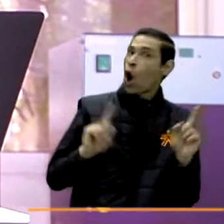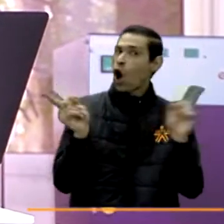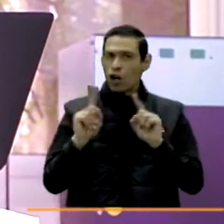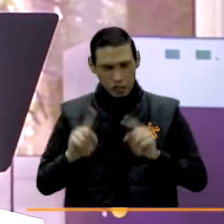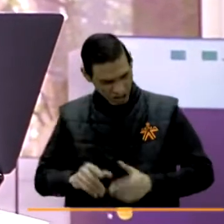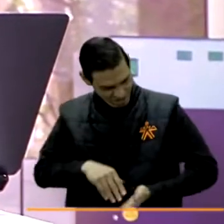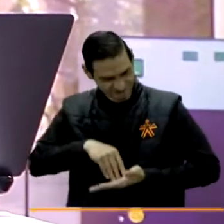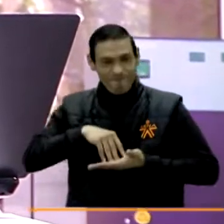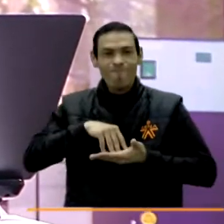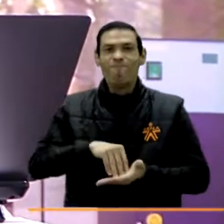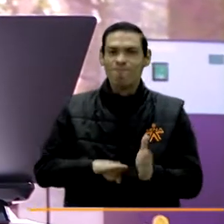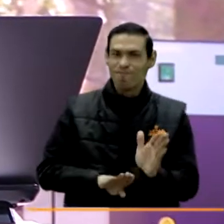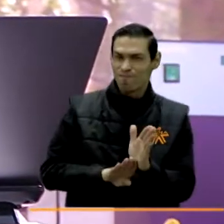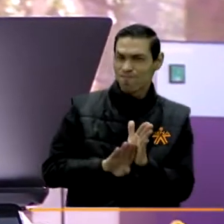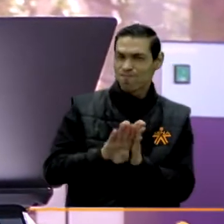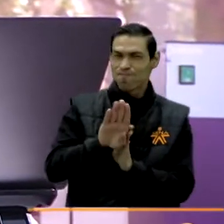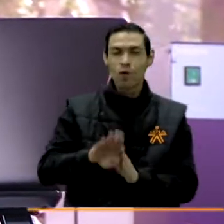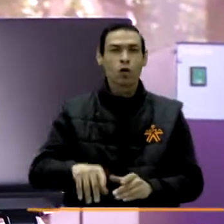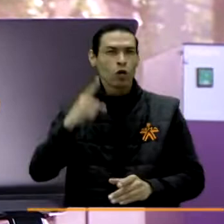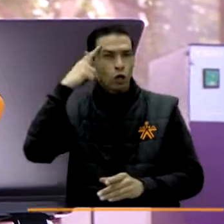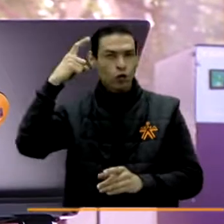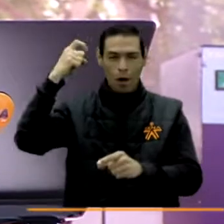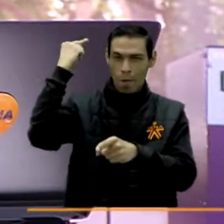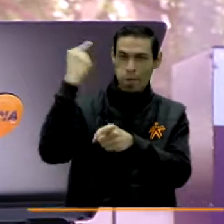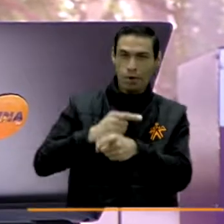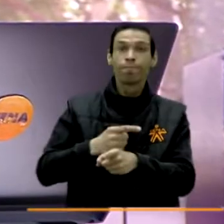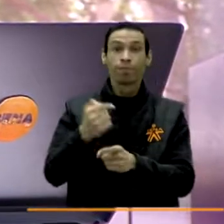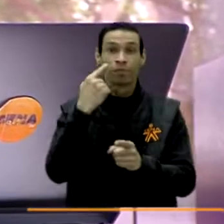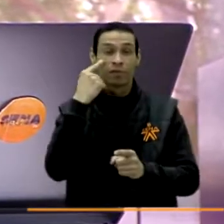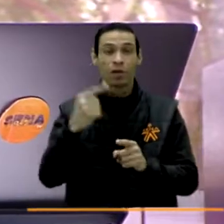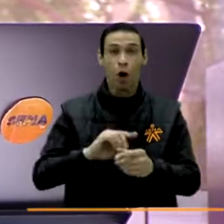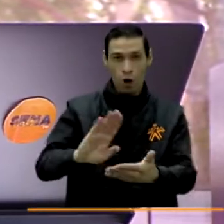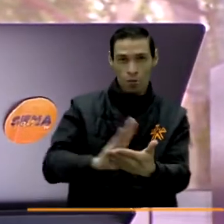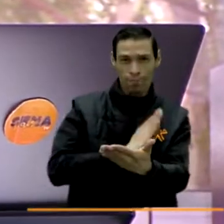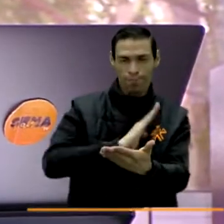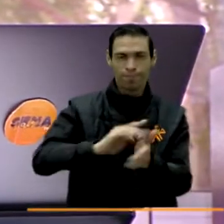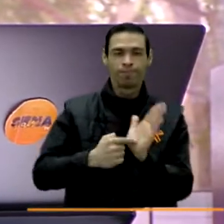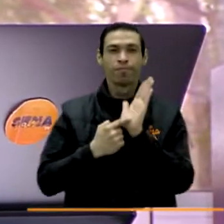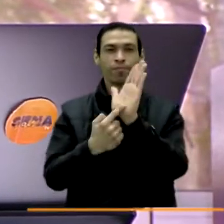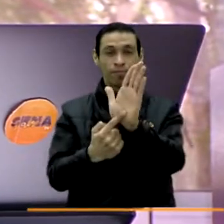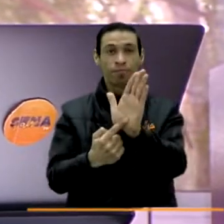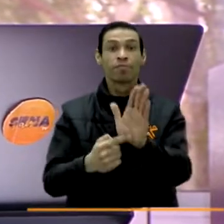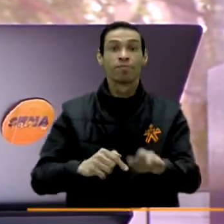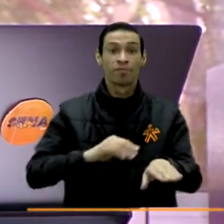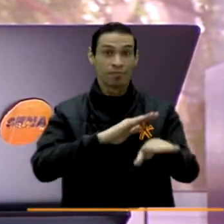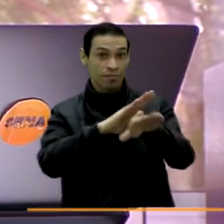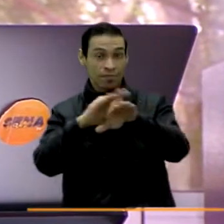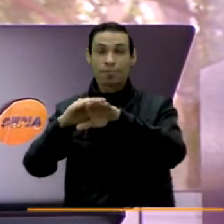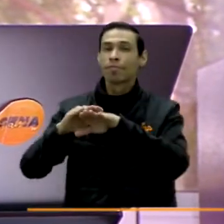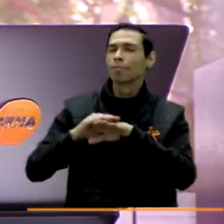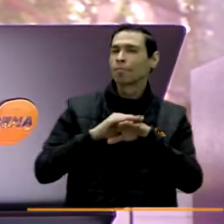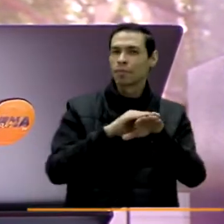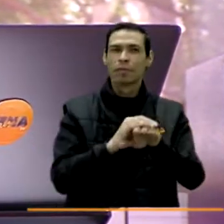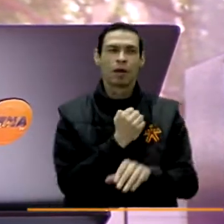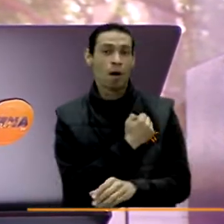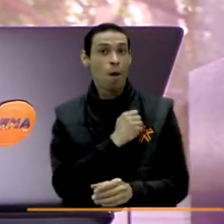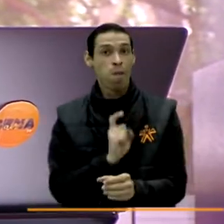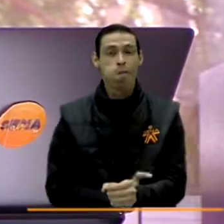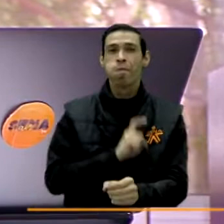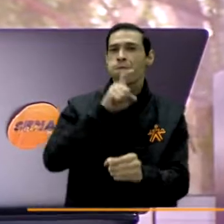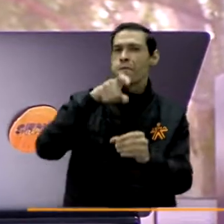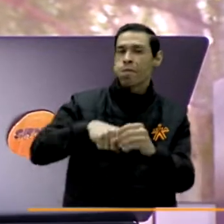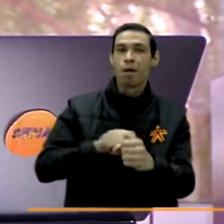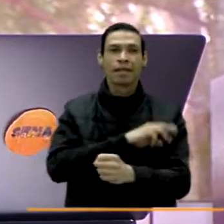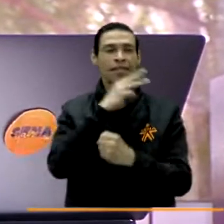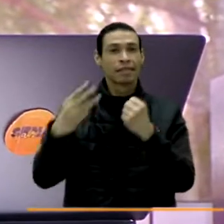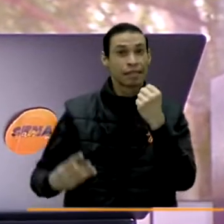desfallecer de esta ruta que están emprendiendo y lograr todos sus sueños. Los vamos a dejar con esta canción y los invitamos a que se